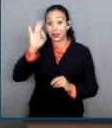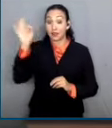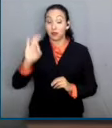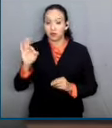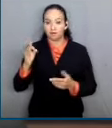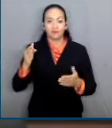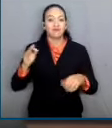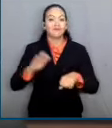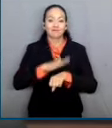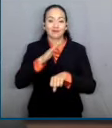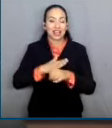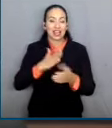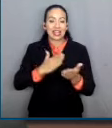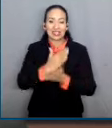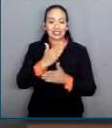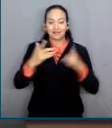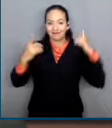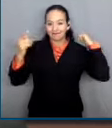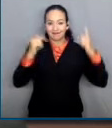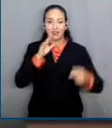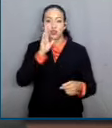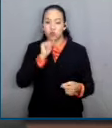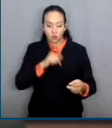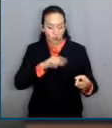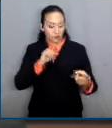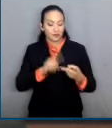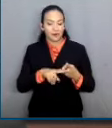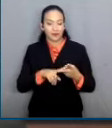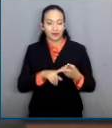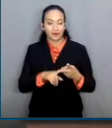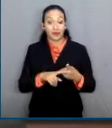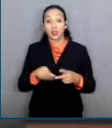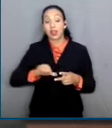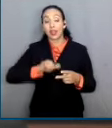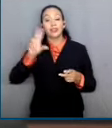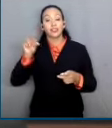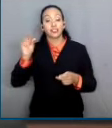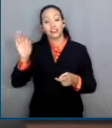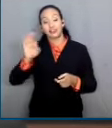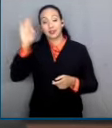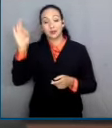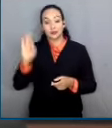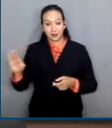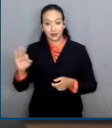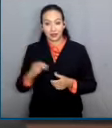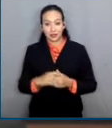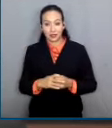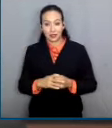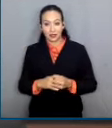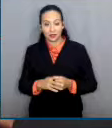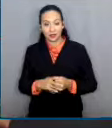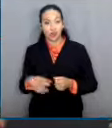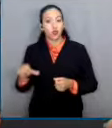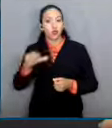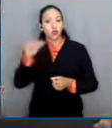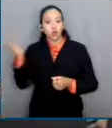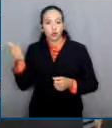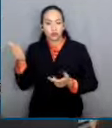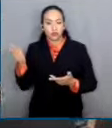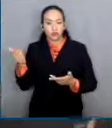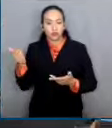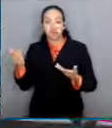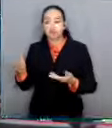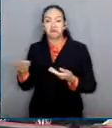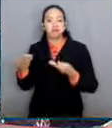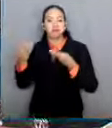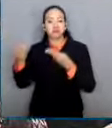De los otros 80% no reciben un predicado. En la segunda